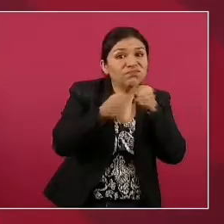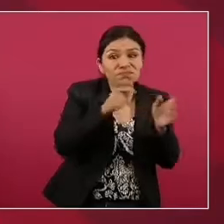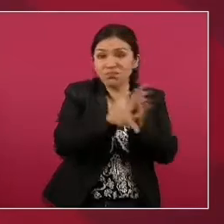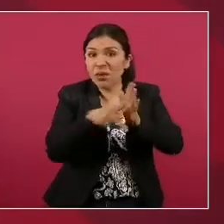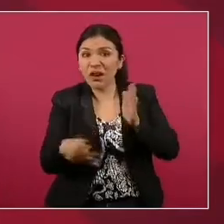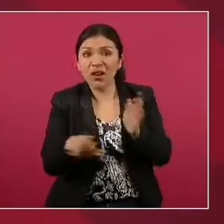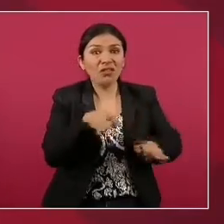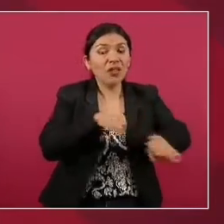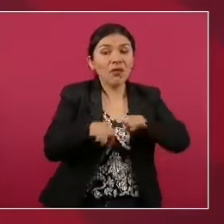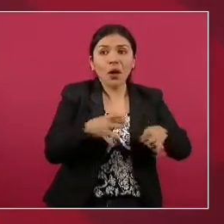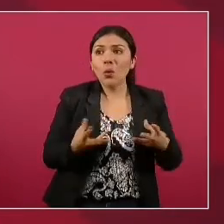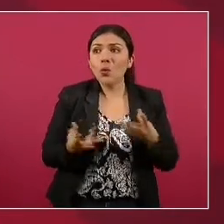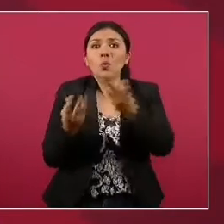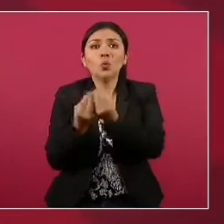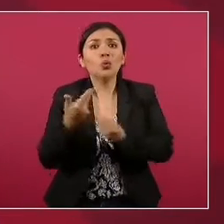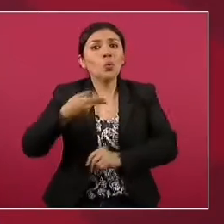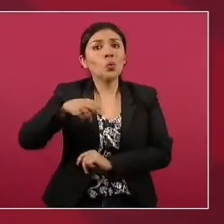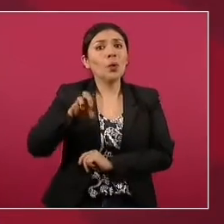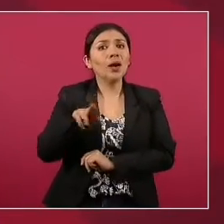los periodistas.